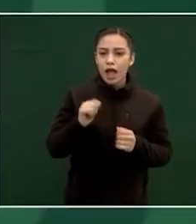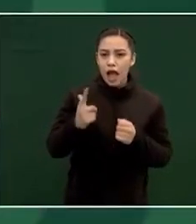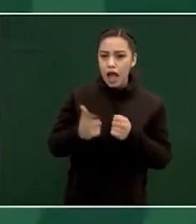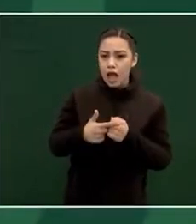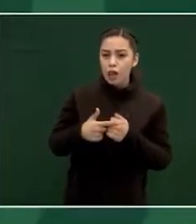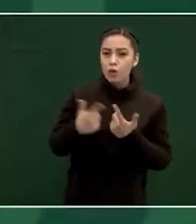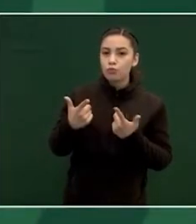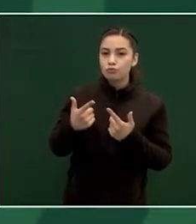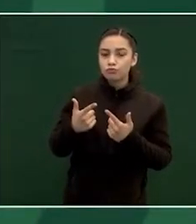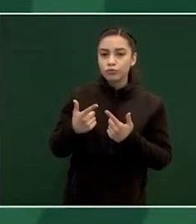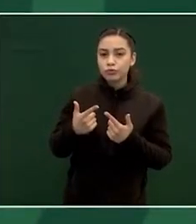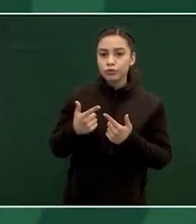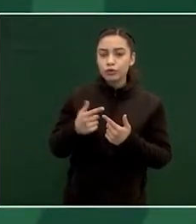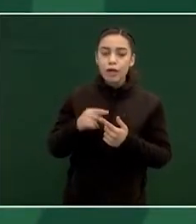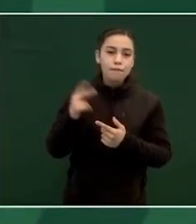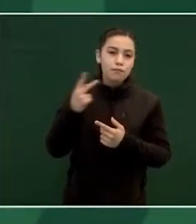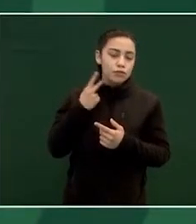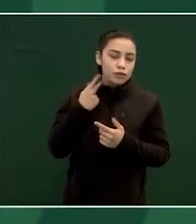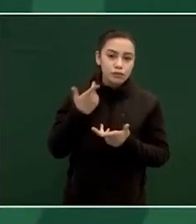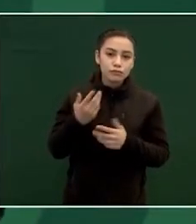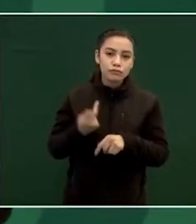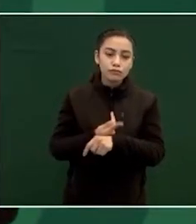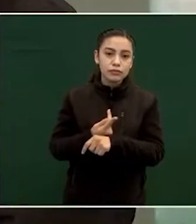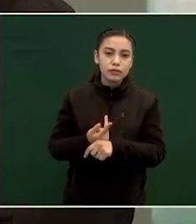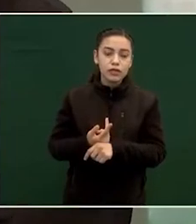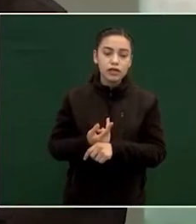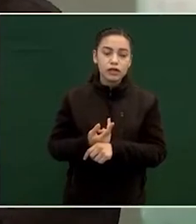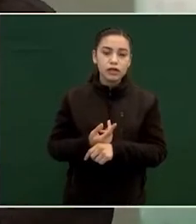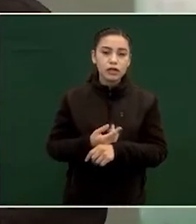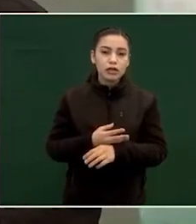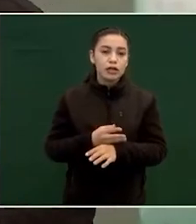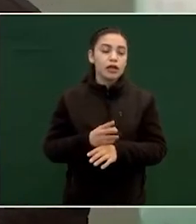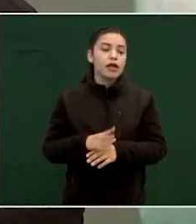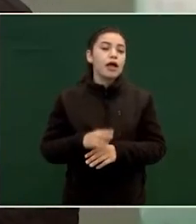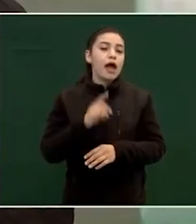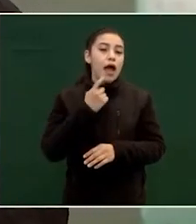más decir no se permite robar